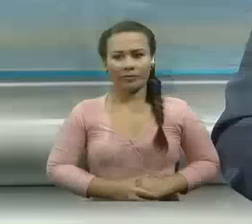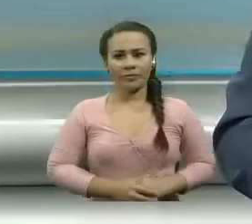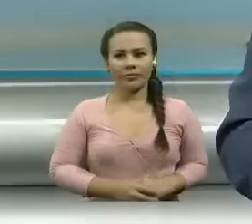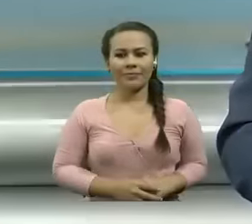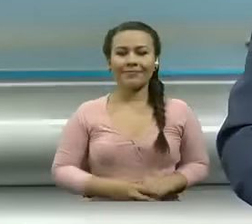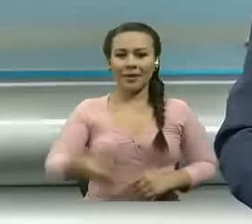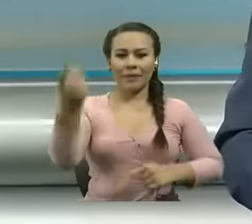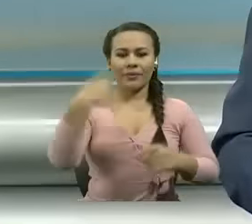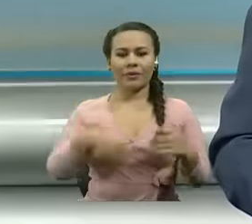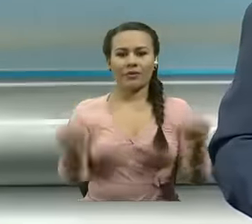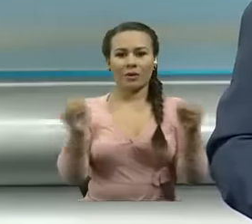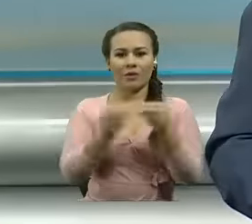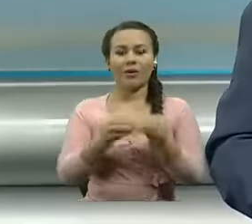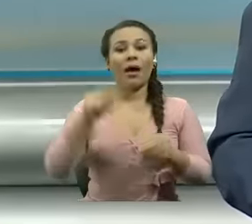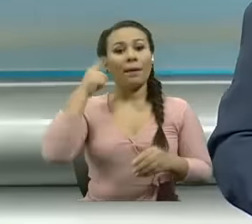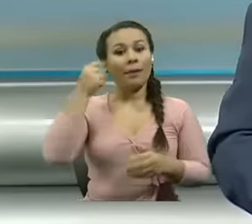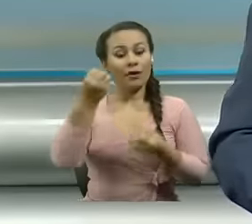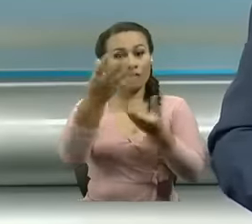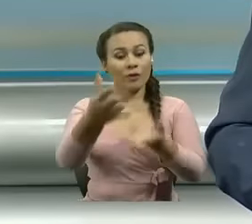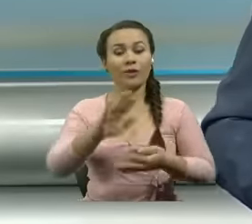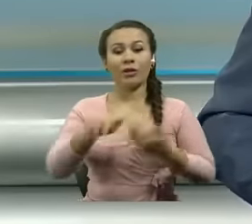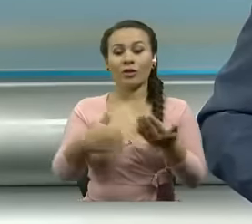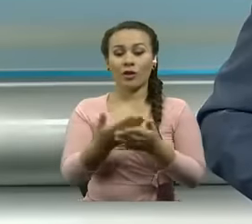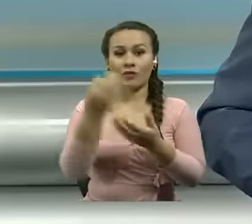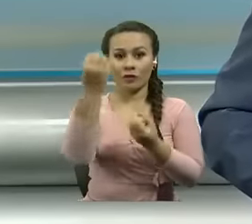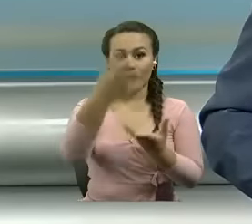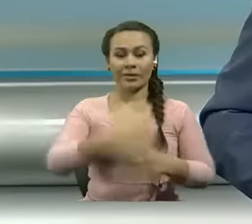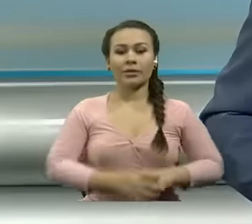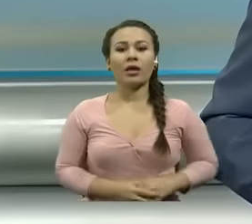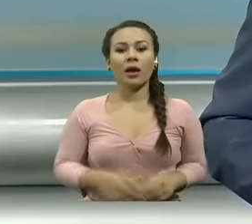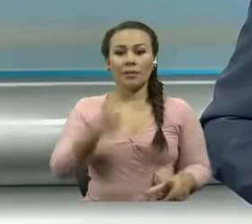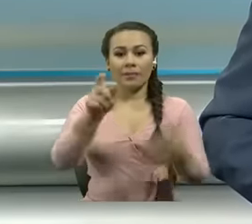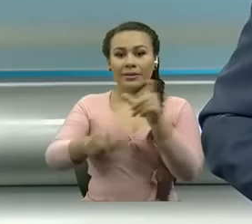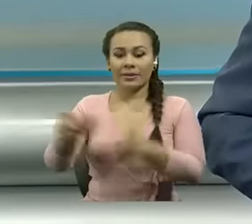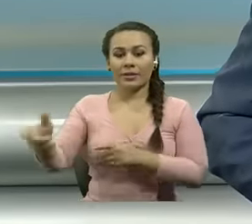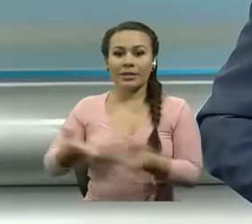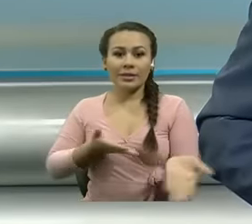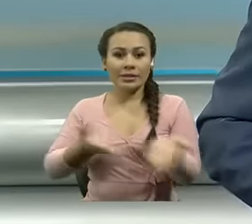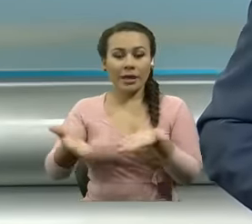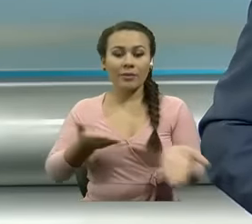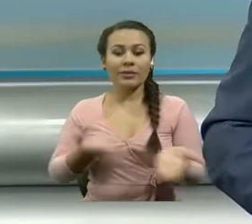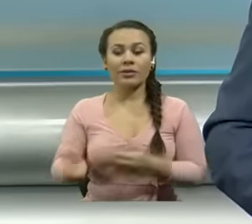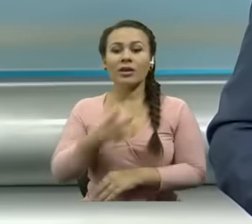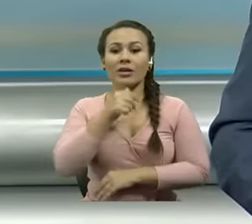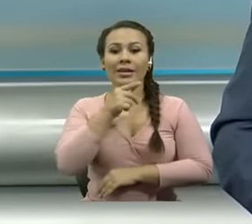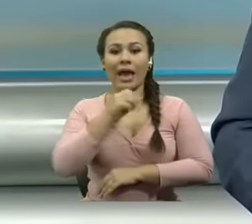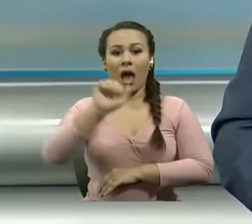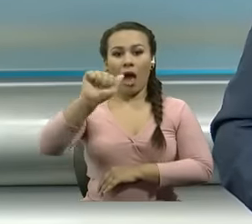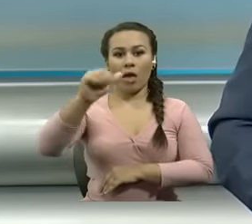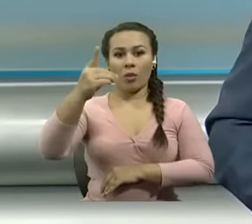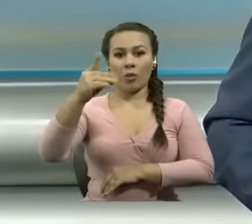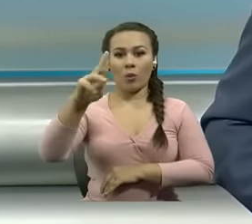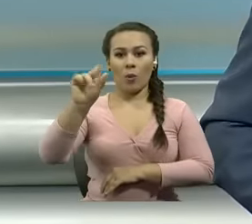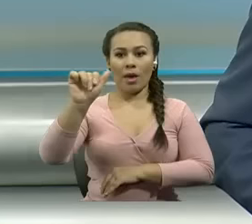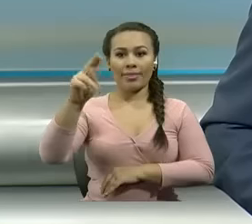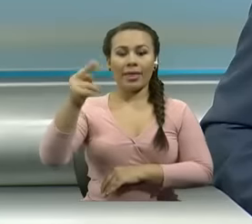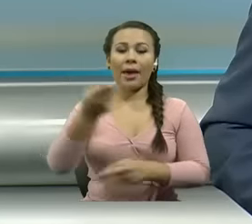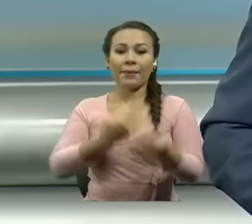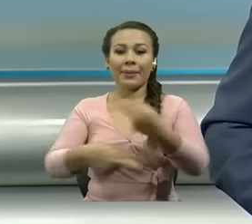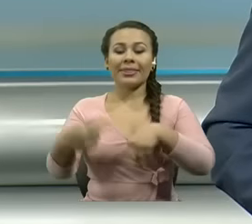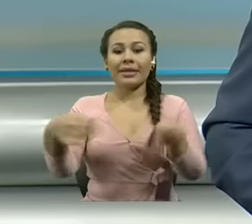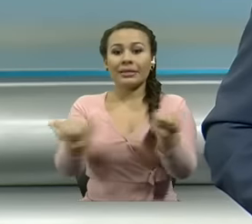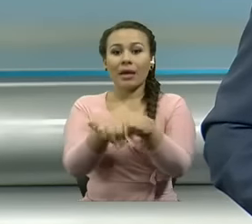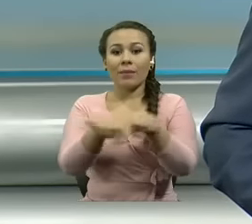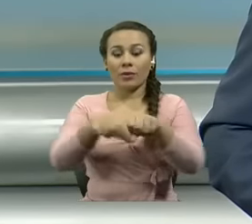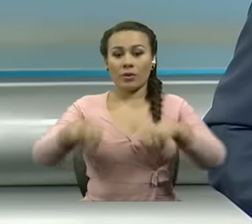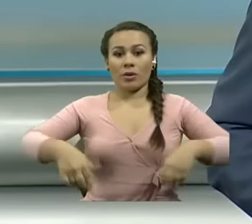estamos de regreso para continuar con la información personal de servicio aduanero visitó seis locales de venta de zapatos en la